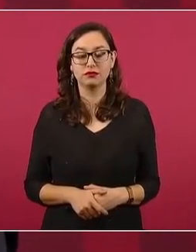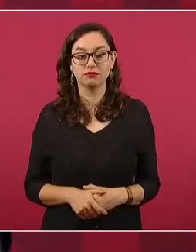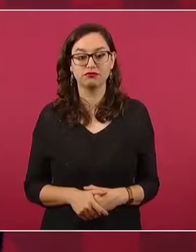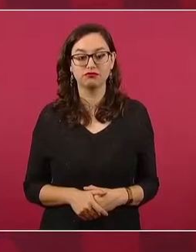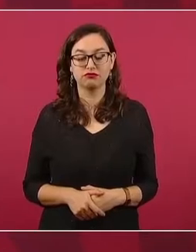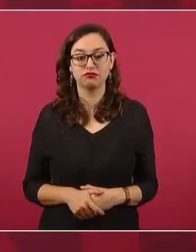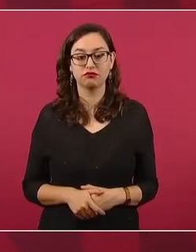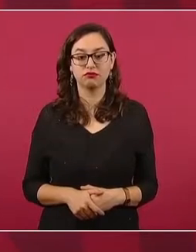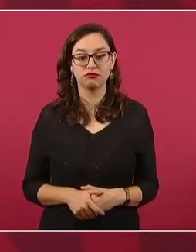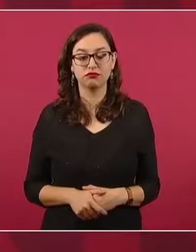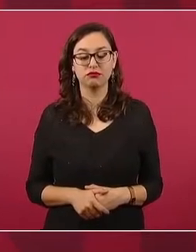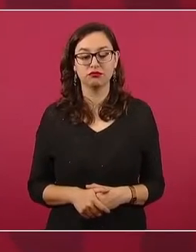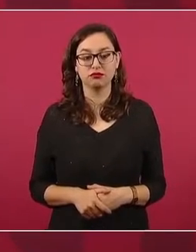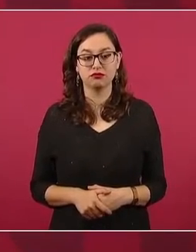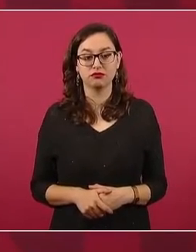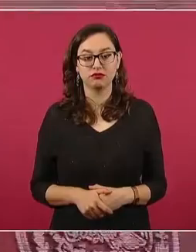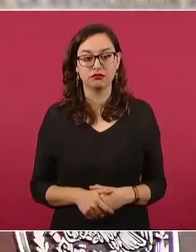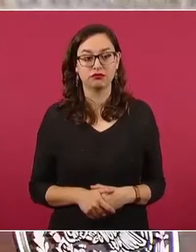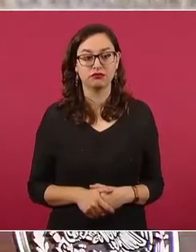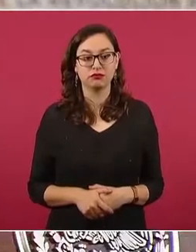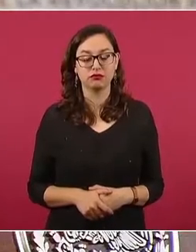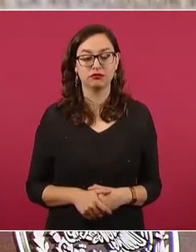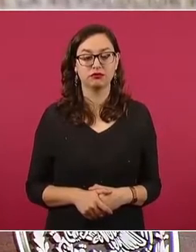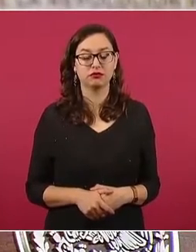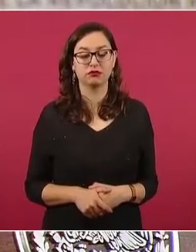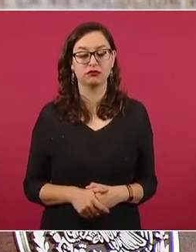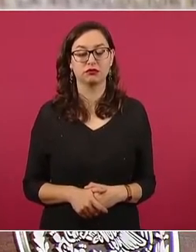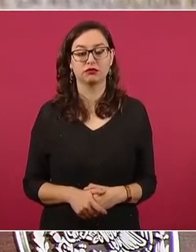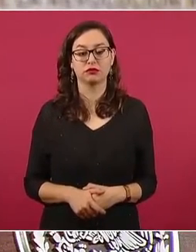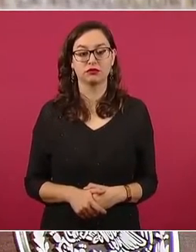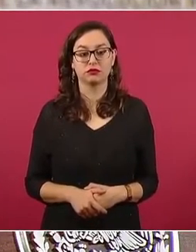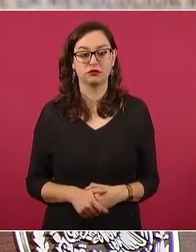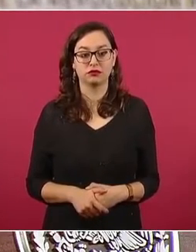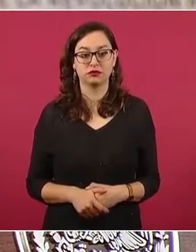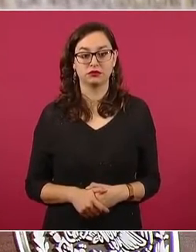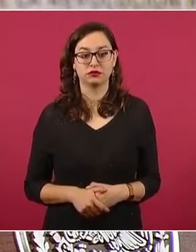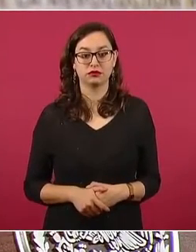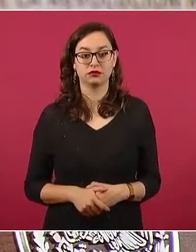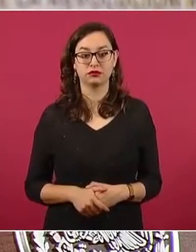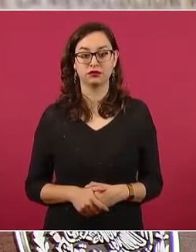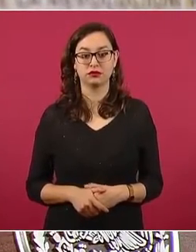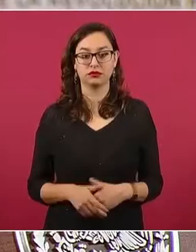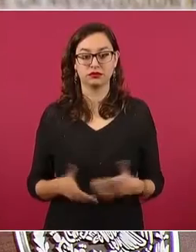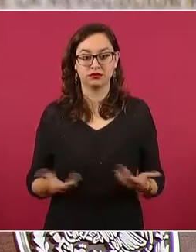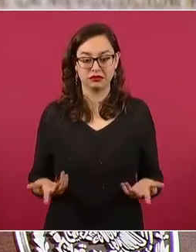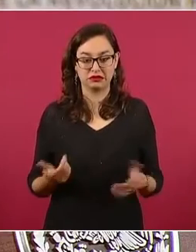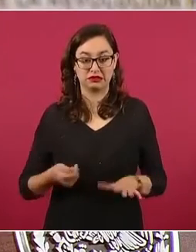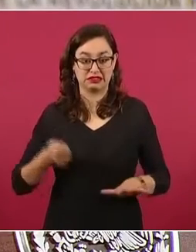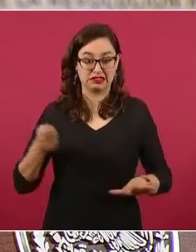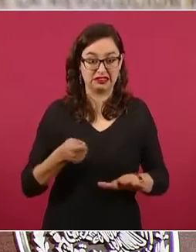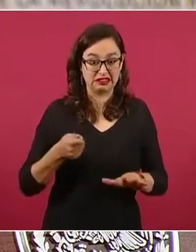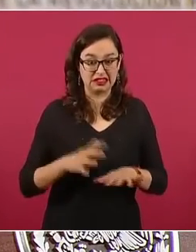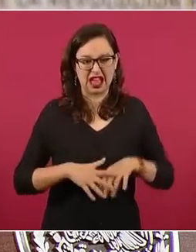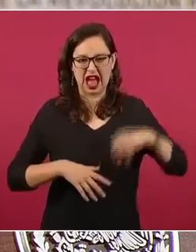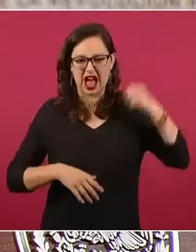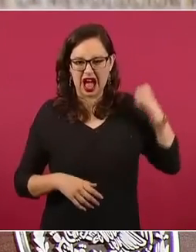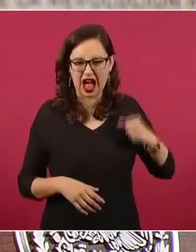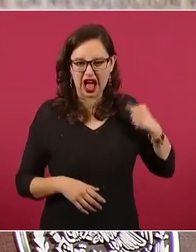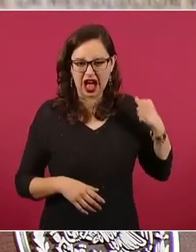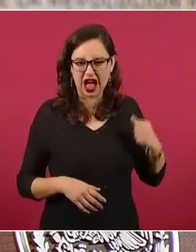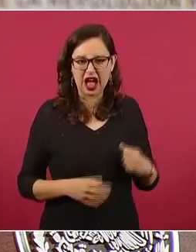golpear los dedos con el martillo,